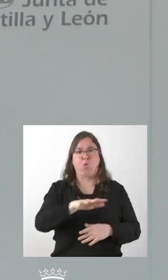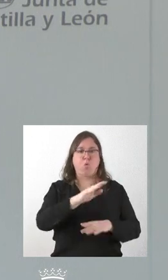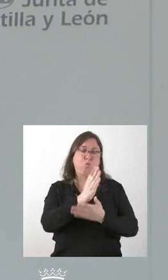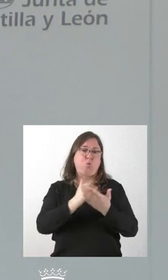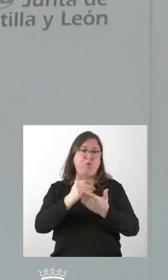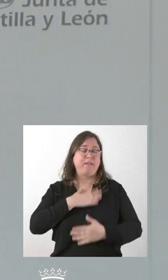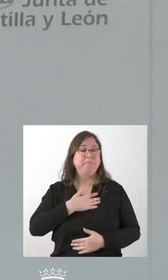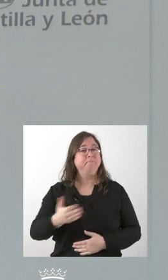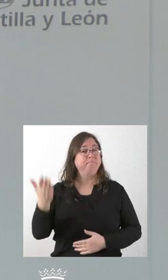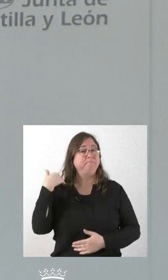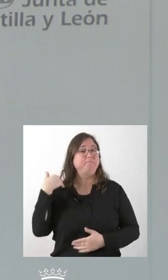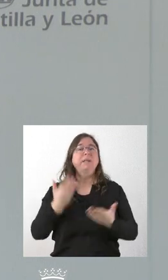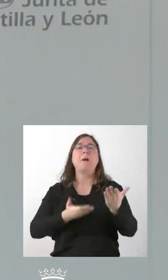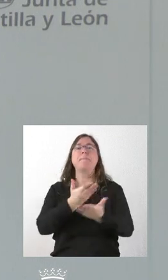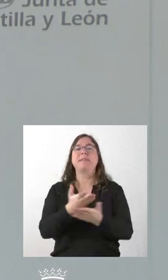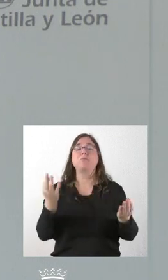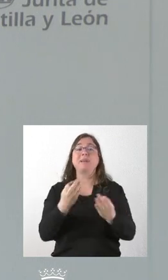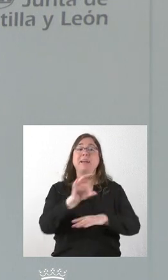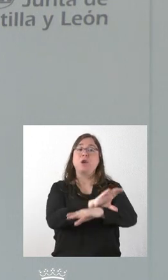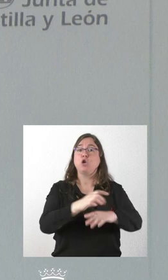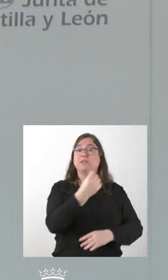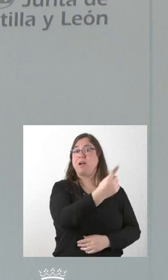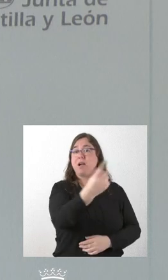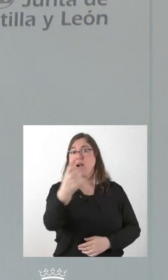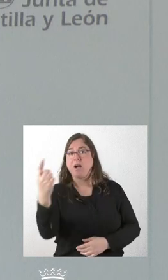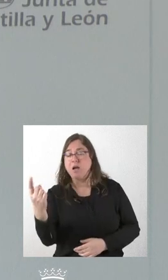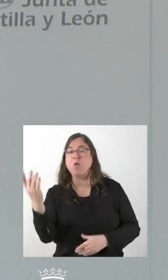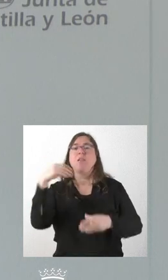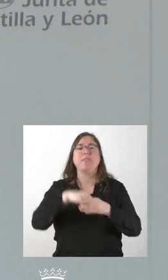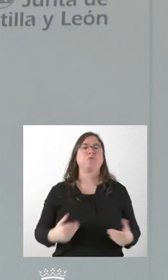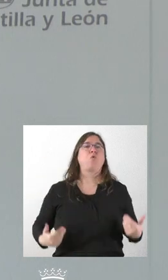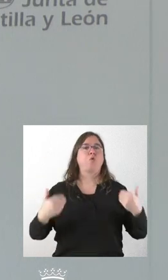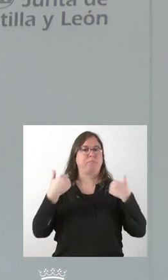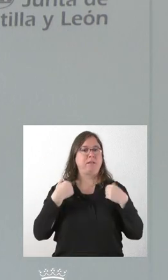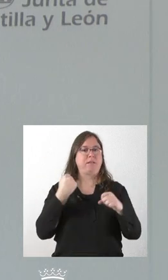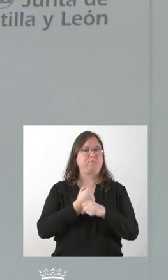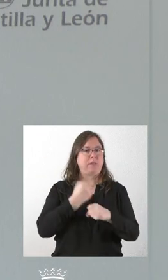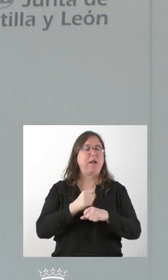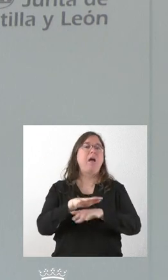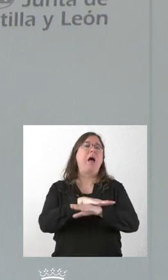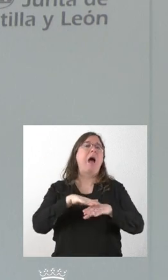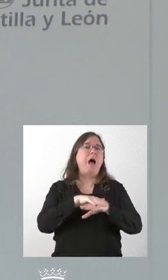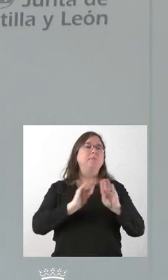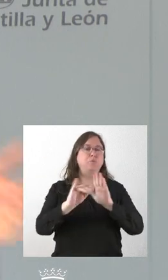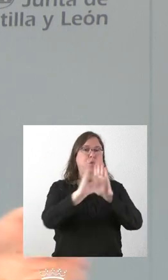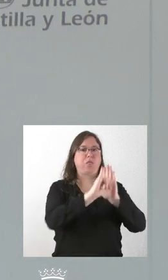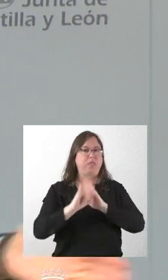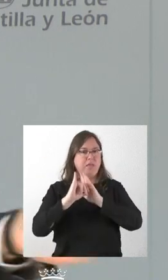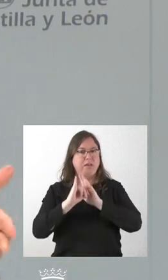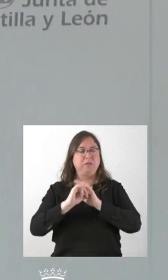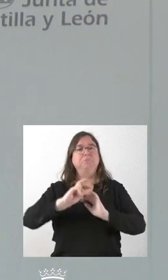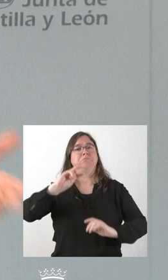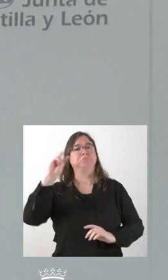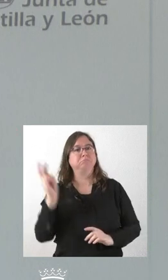Lo que se pidió en su momento es que cada consejería pudiera actuar dentro de sus competencias en el ámbito que podía tener más próximo. Son varias las